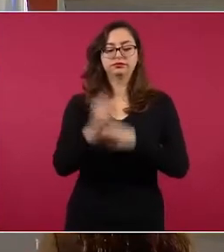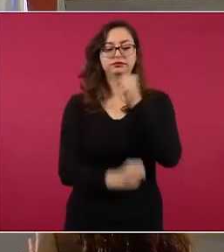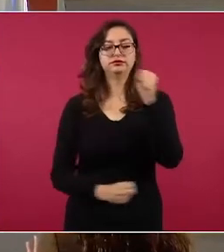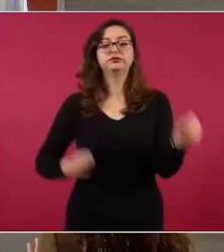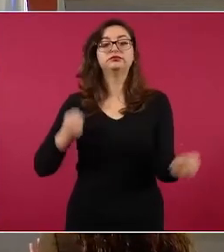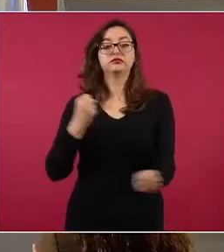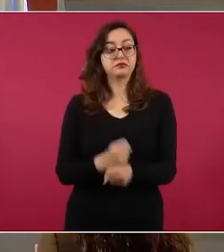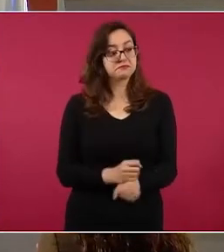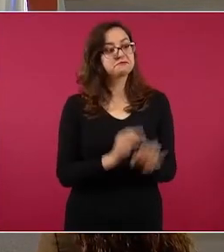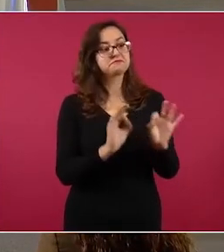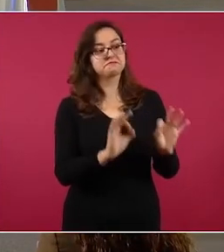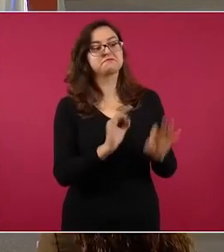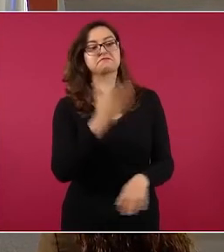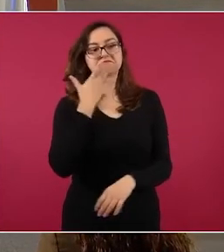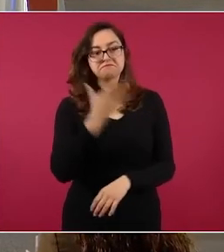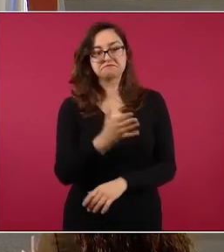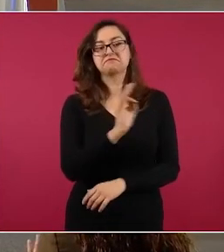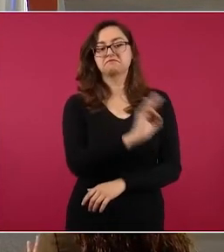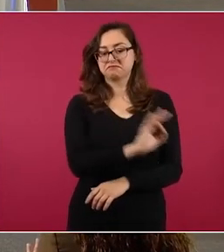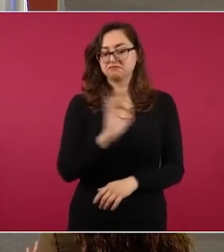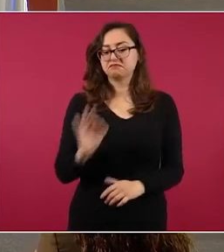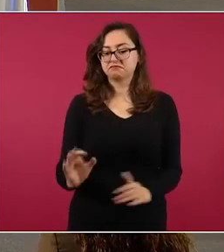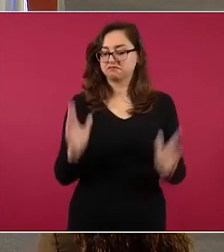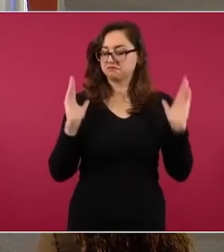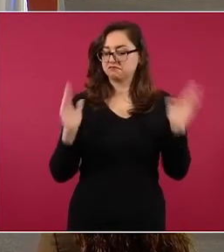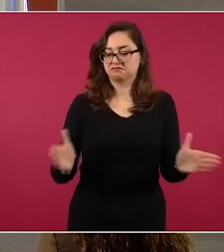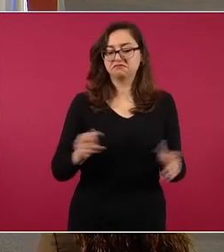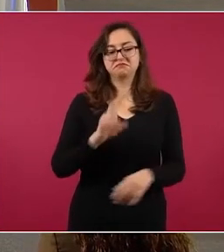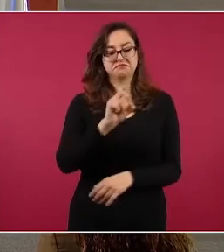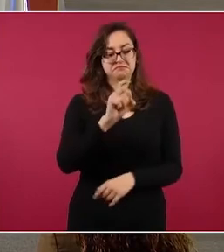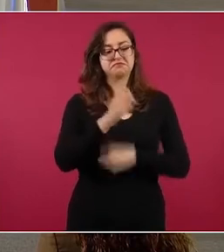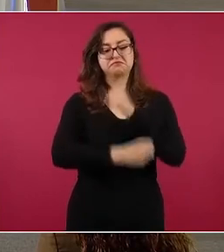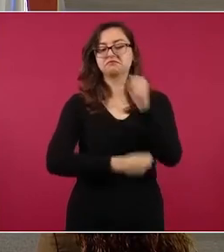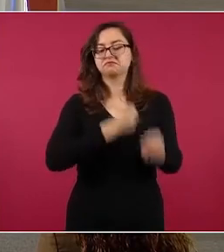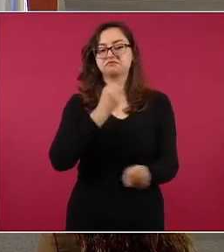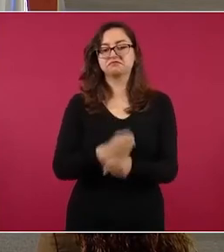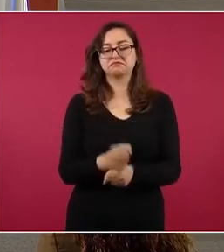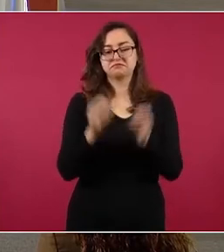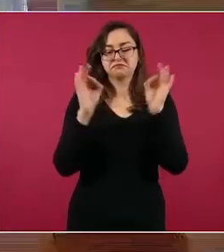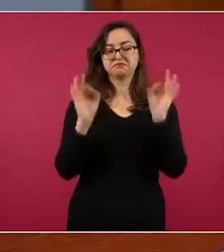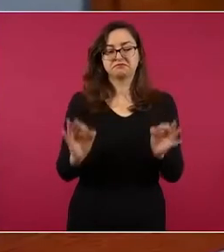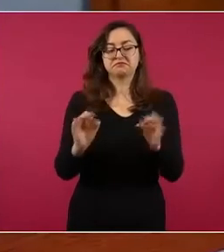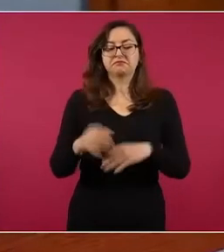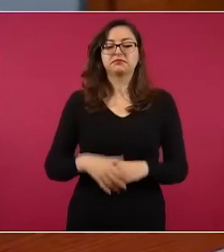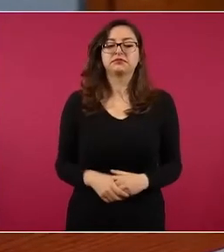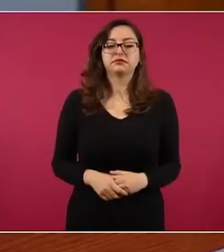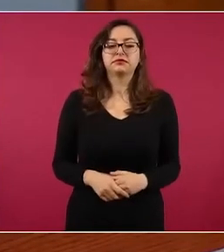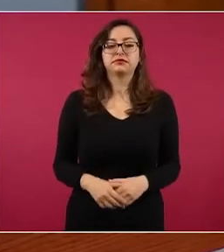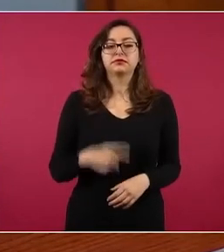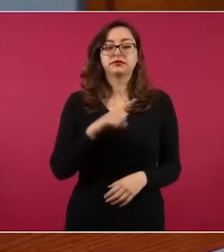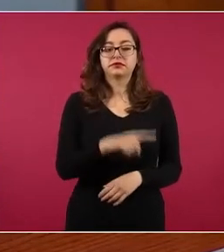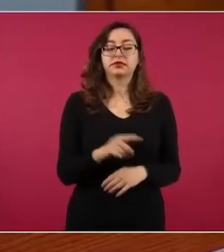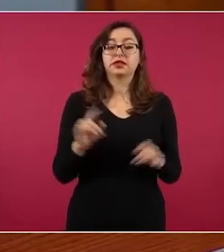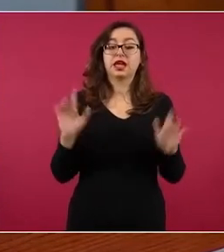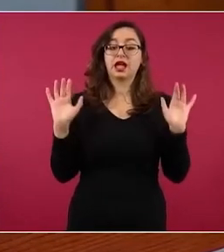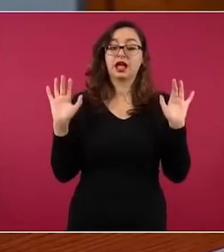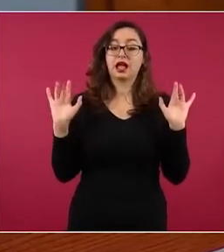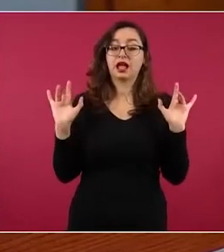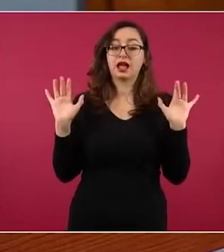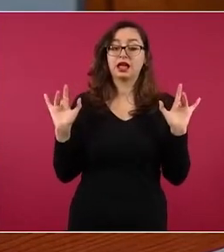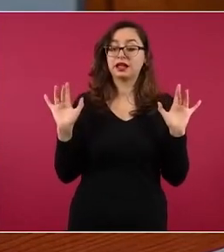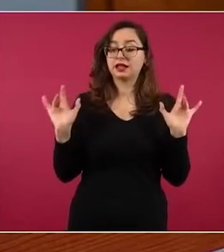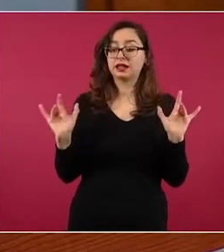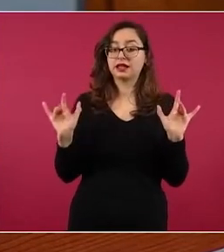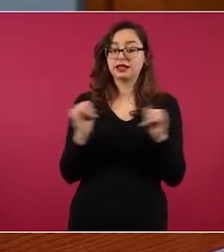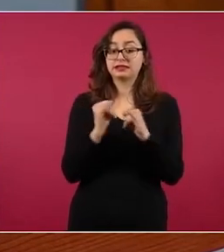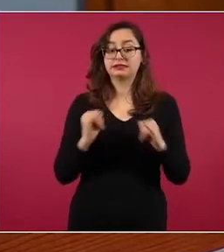latinó, latinó, y por eso le llamaban el ángel de la